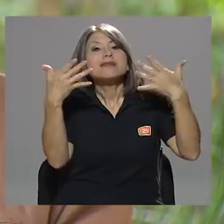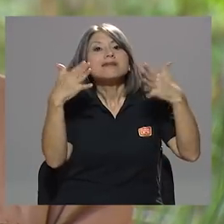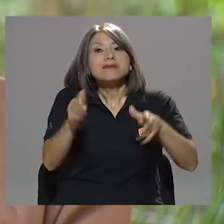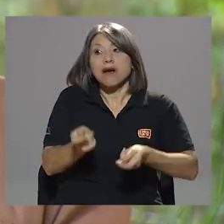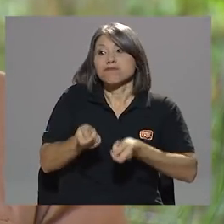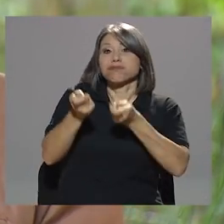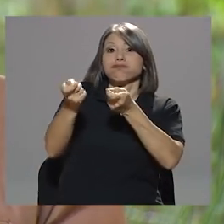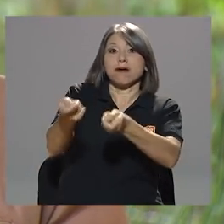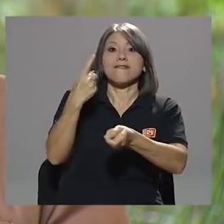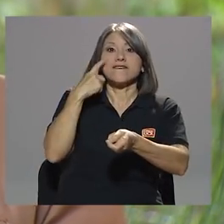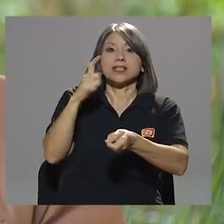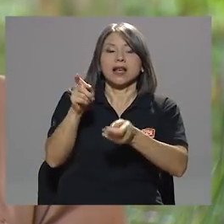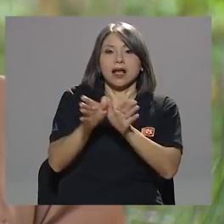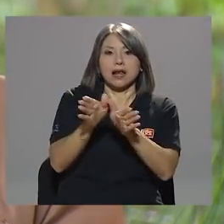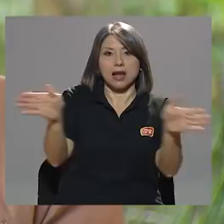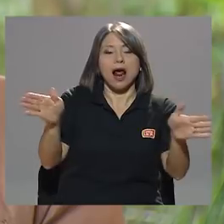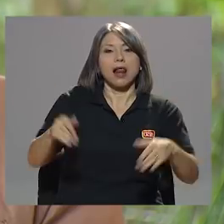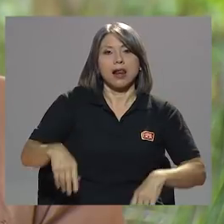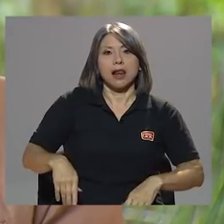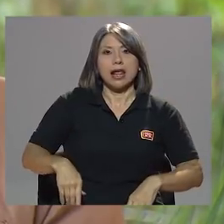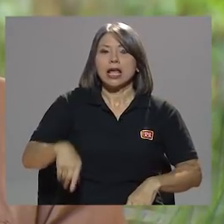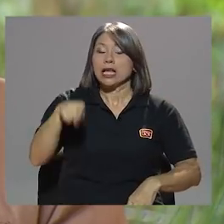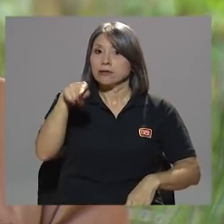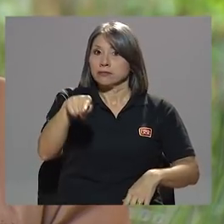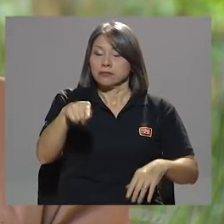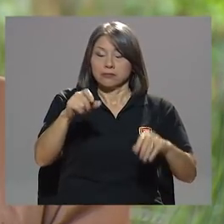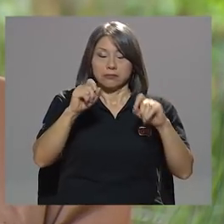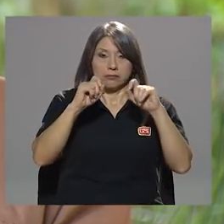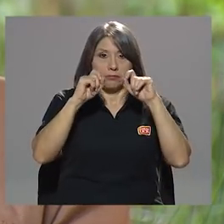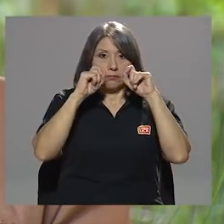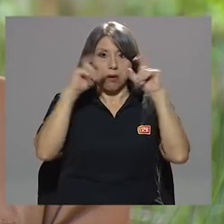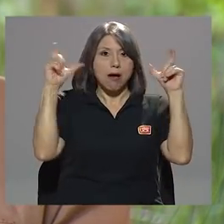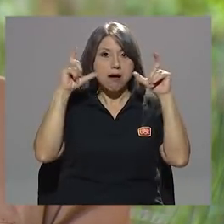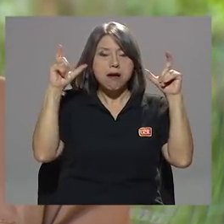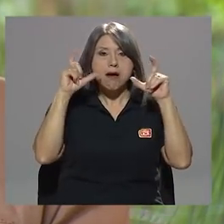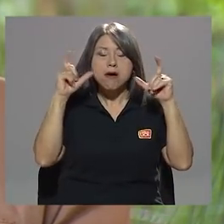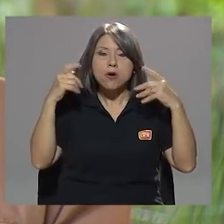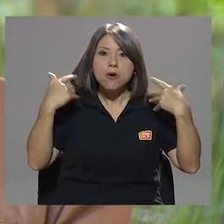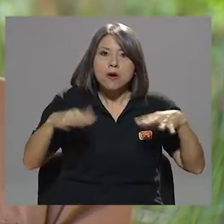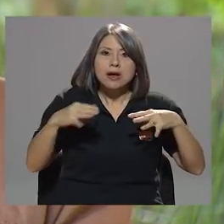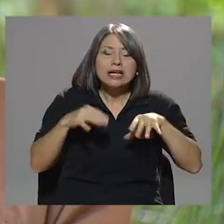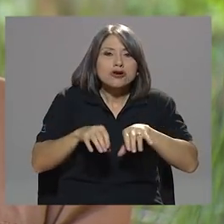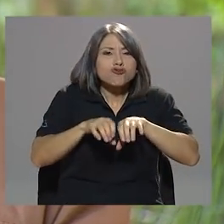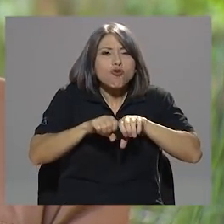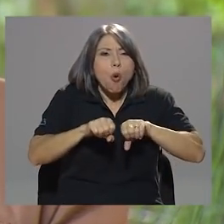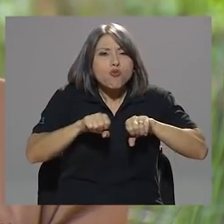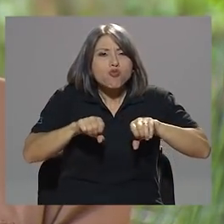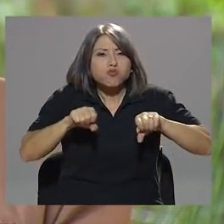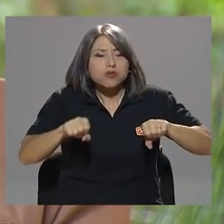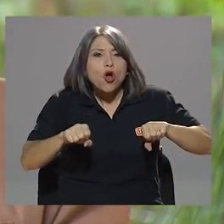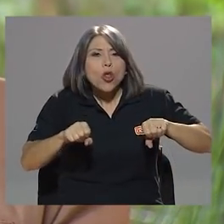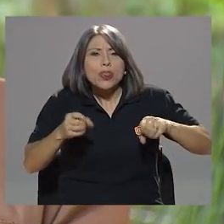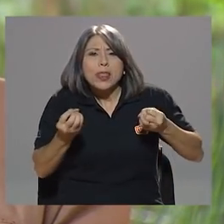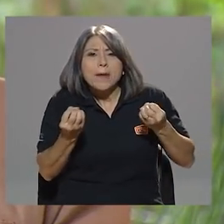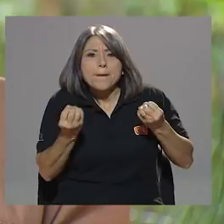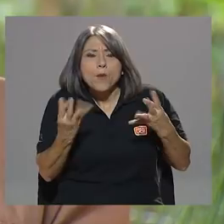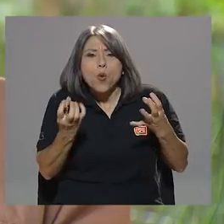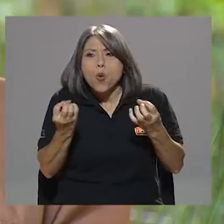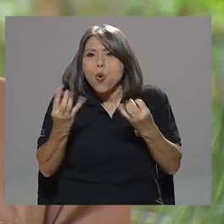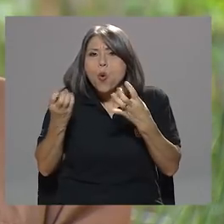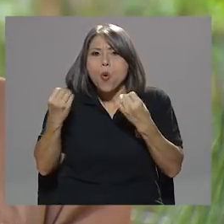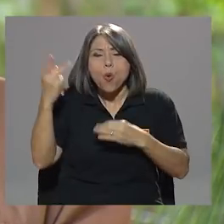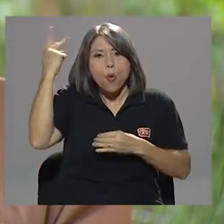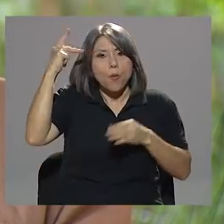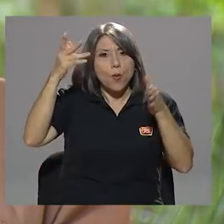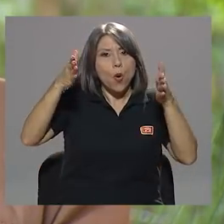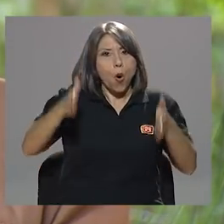a la Fiscalía General y me parece que es sorprendente la corrupción de muchos políticos